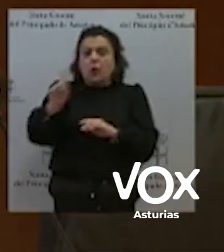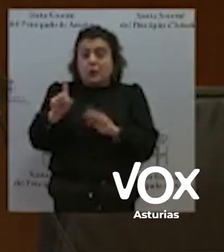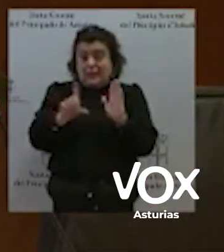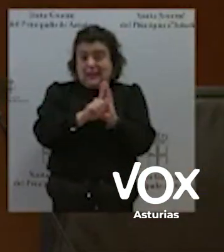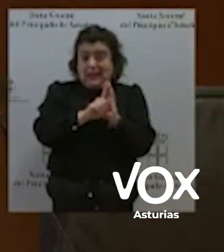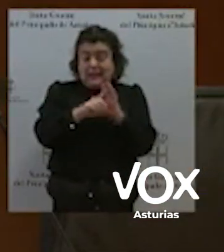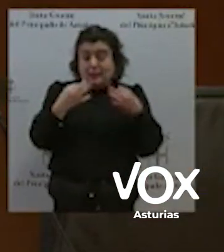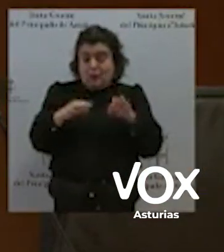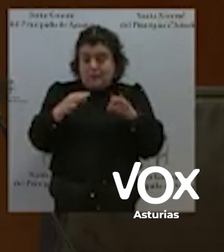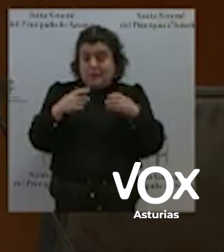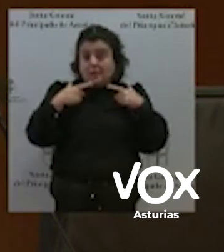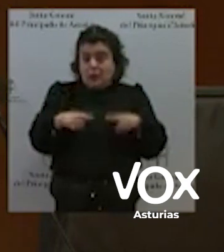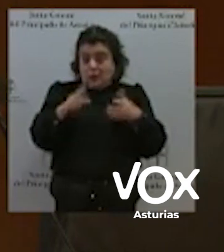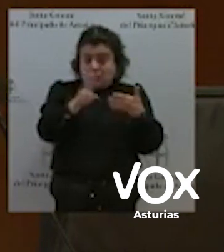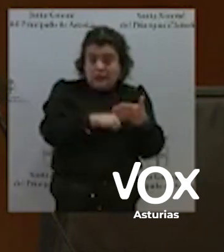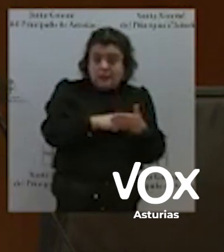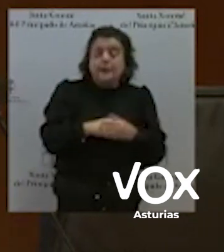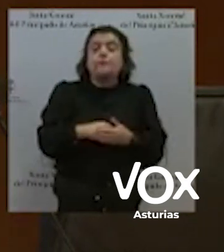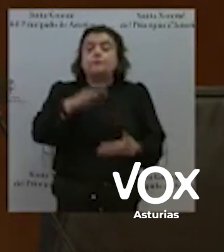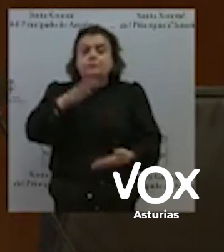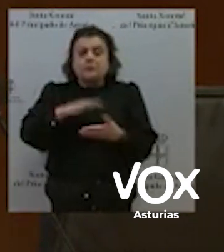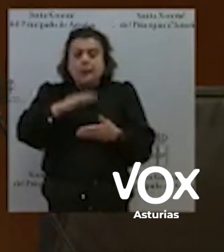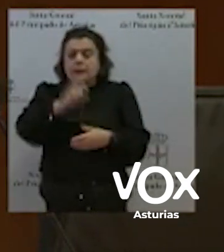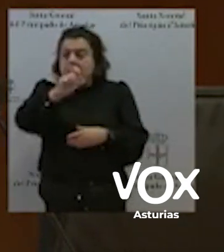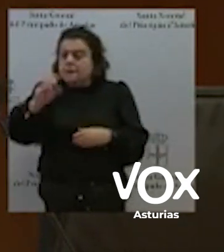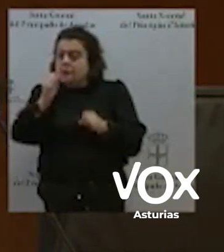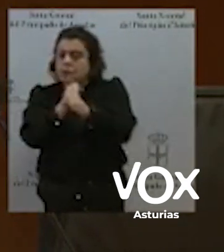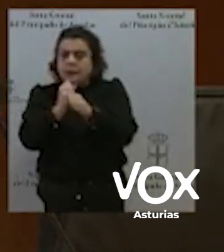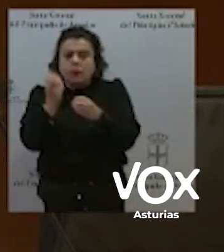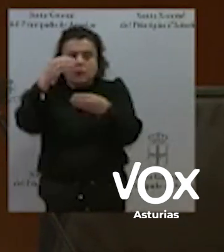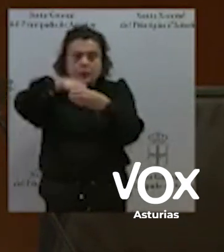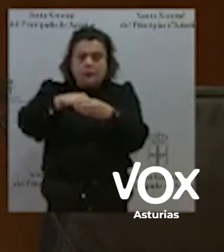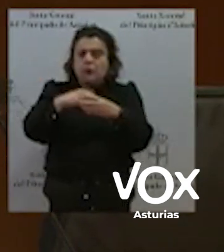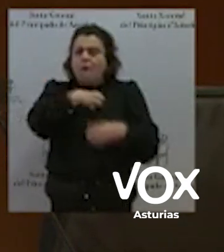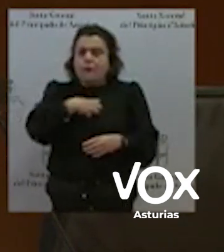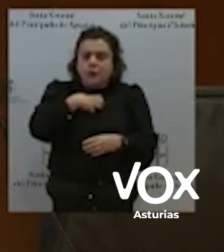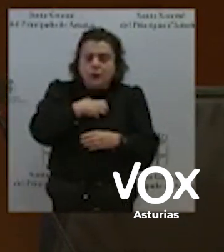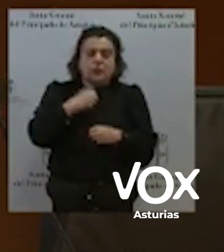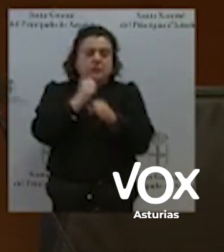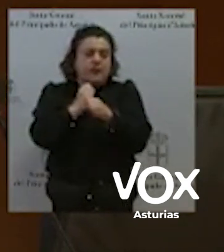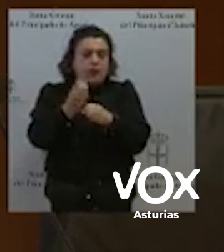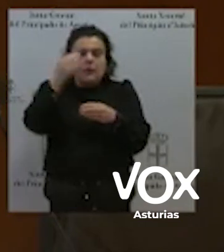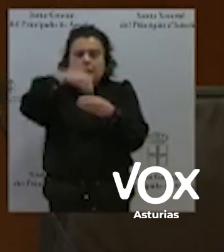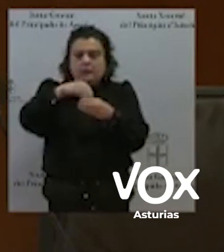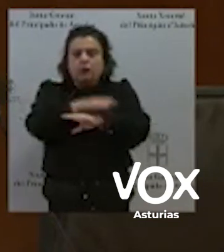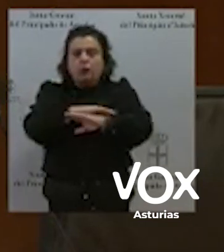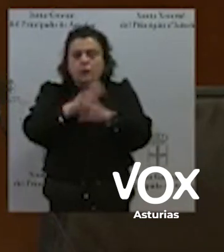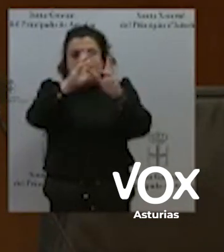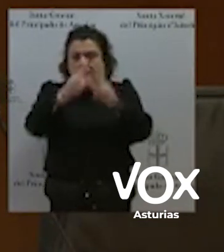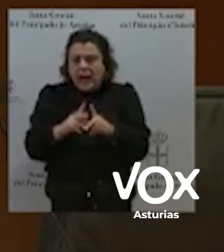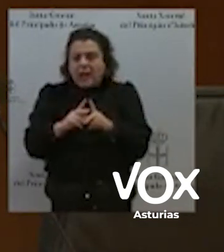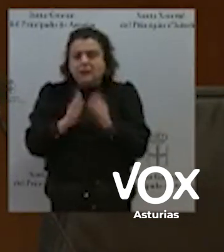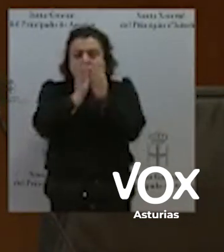Capacitación para todos los que trabajen ya en la Administración, funcionarios, empleados de la Administración, a estudiar la lengua esa normalizada. Mérito